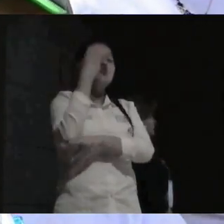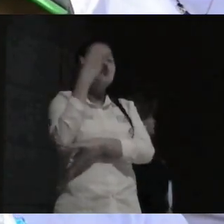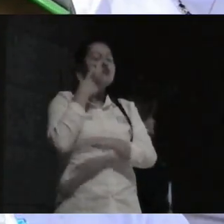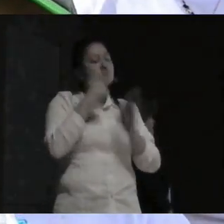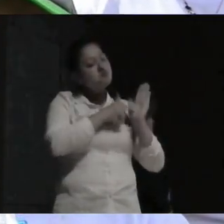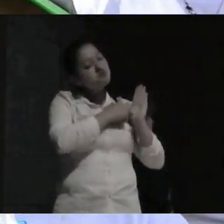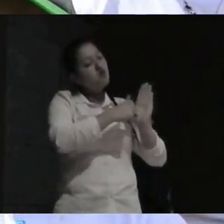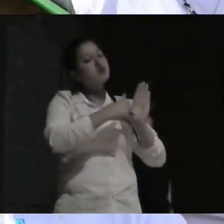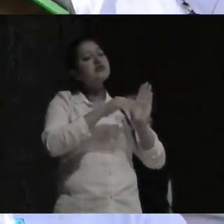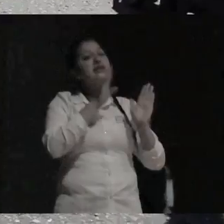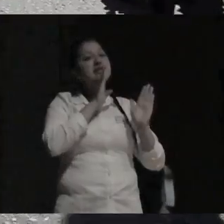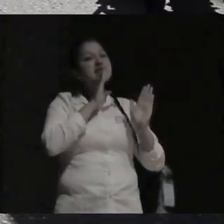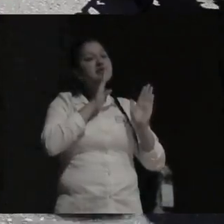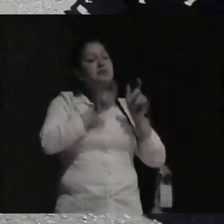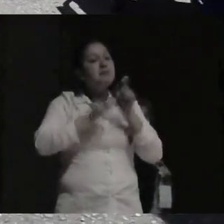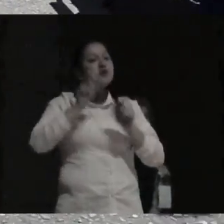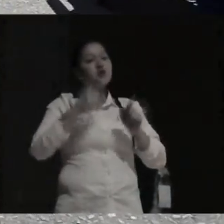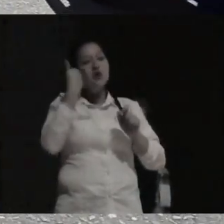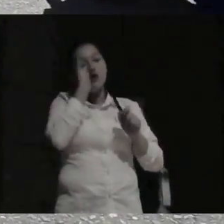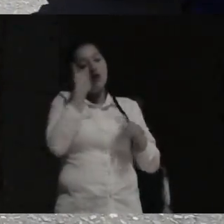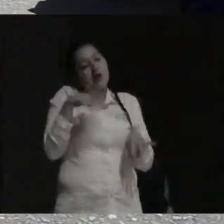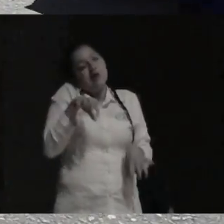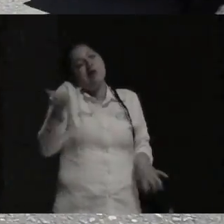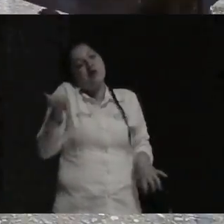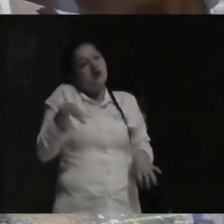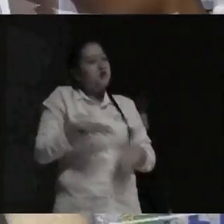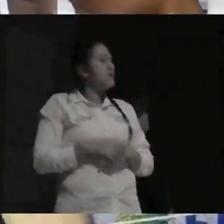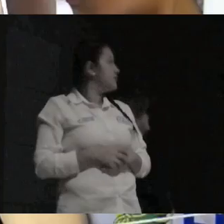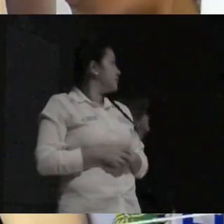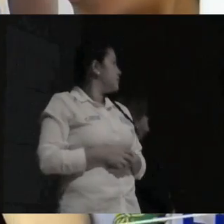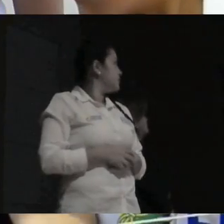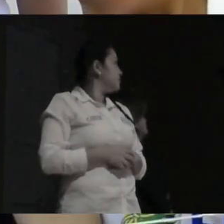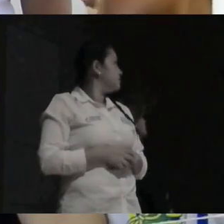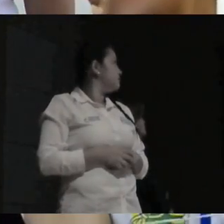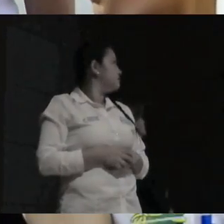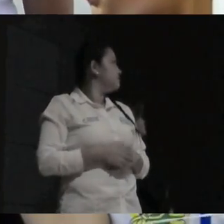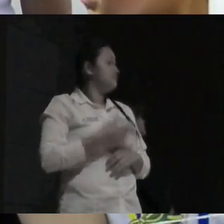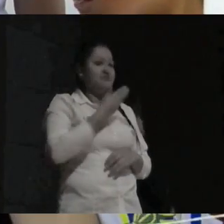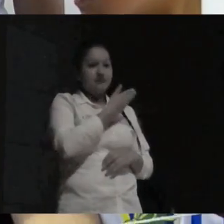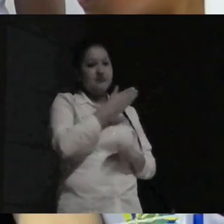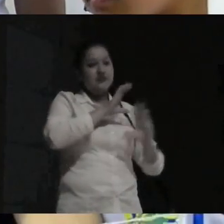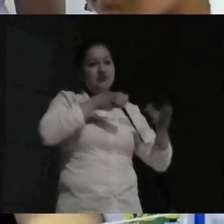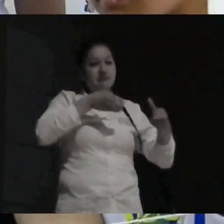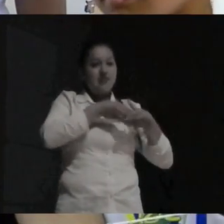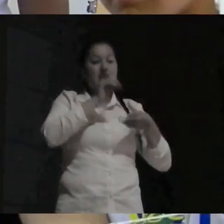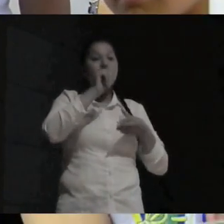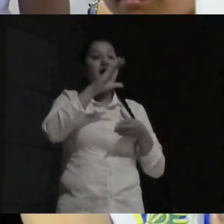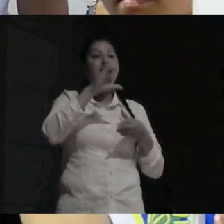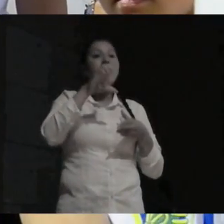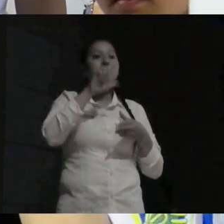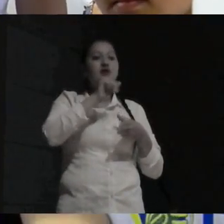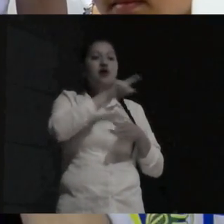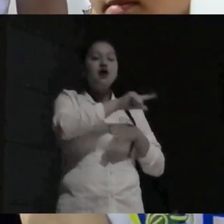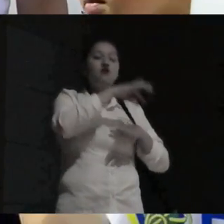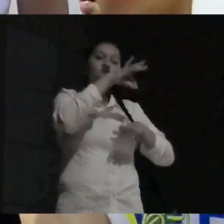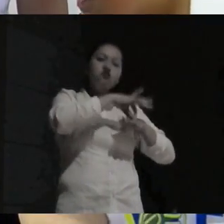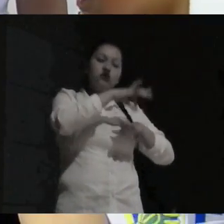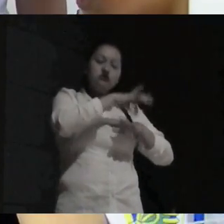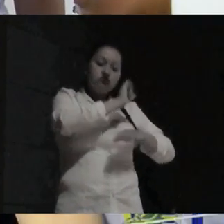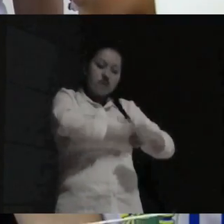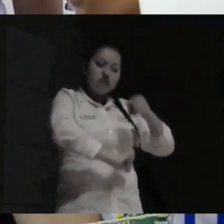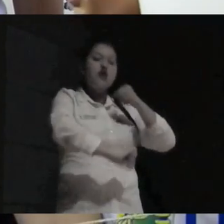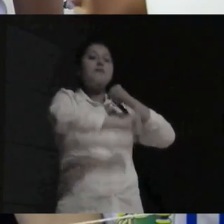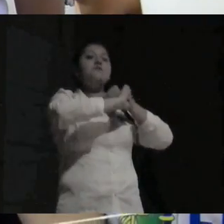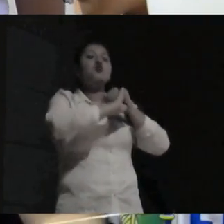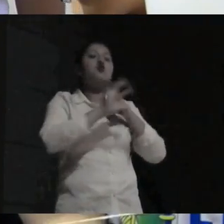sepa quiénes son los pacientes con ELA Asela es una fundación que nos apoya a todos los enfermos con